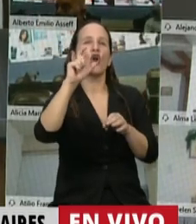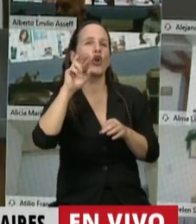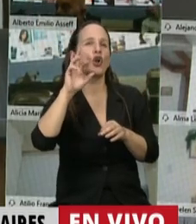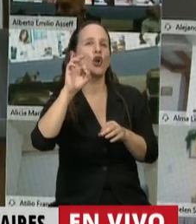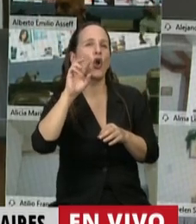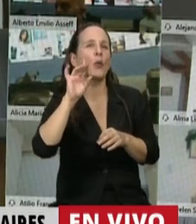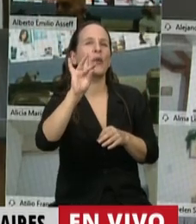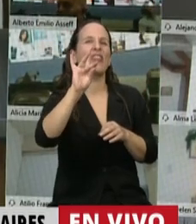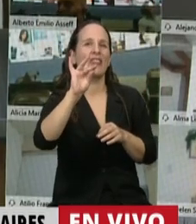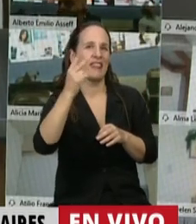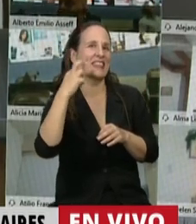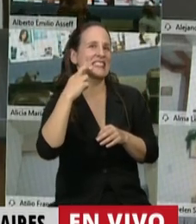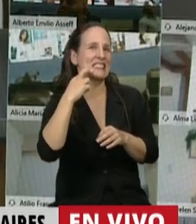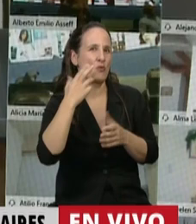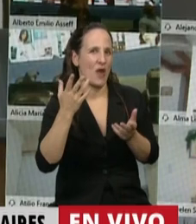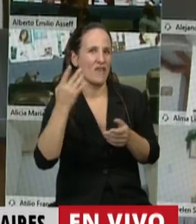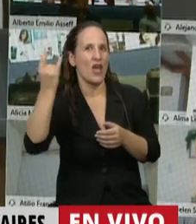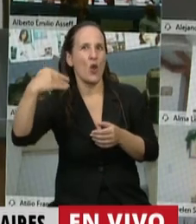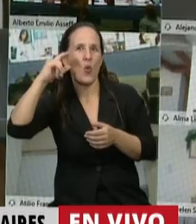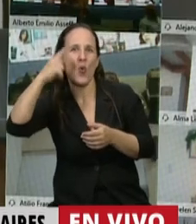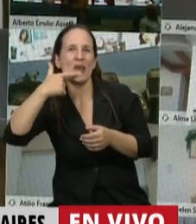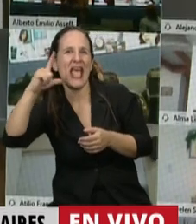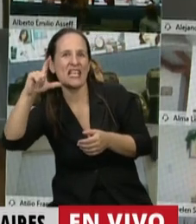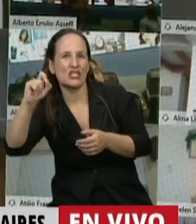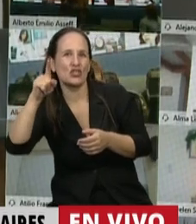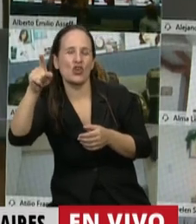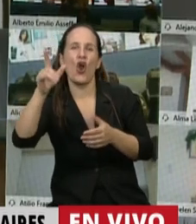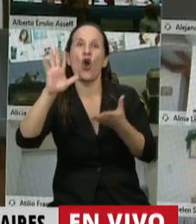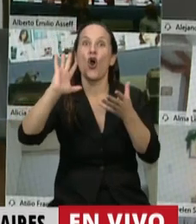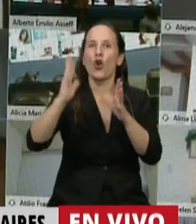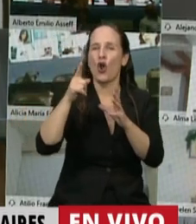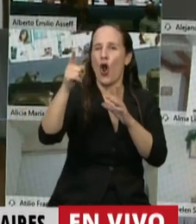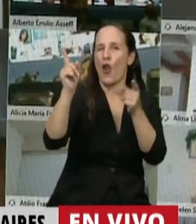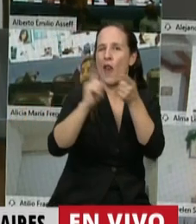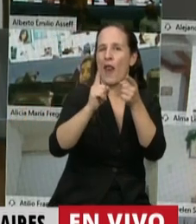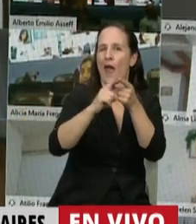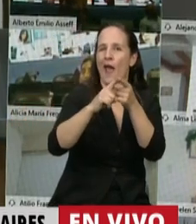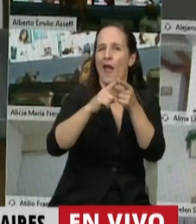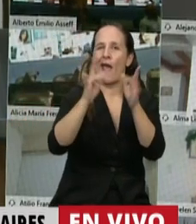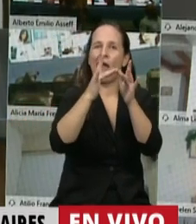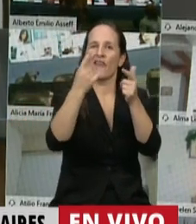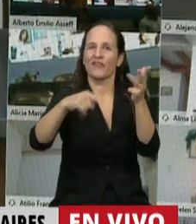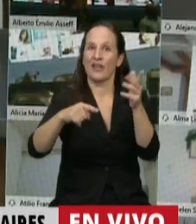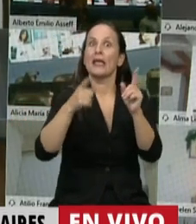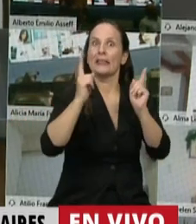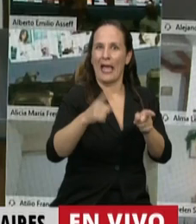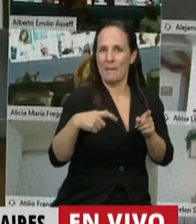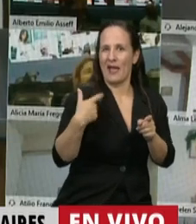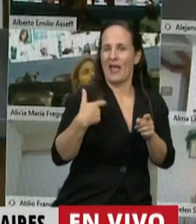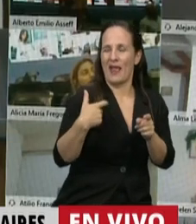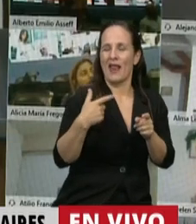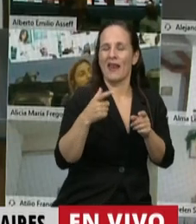y los principales monopolios de las telecomunicaciones internacionales, donde no faltan los sindicatos docentes